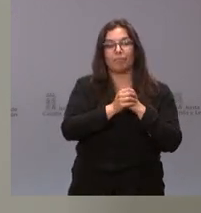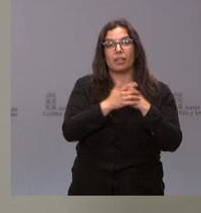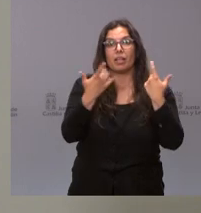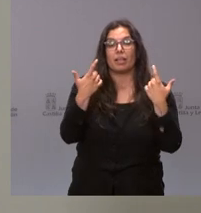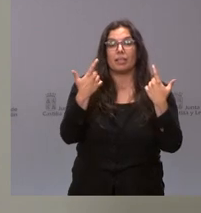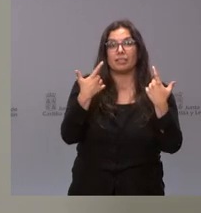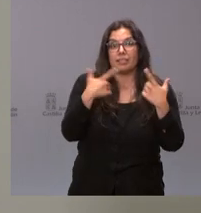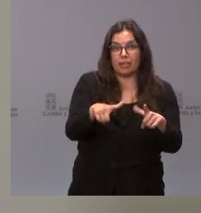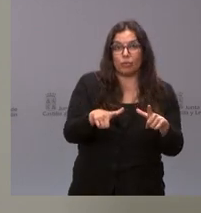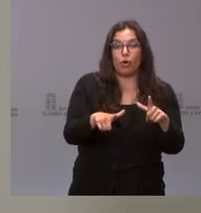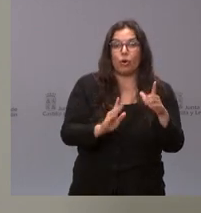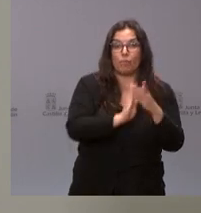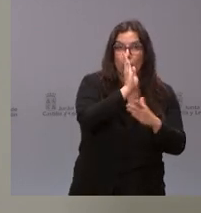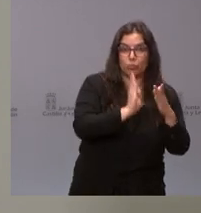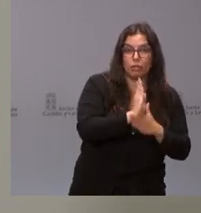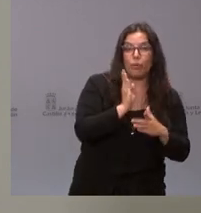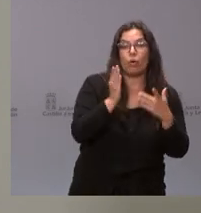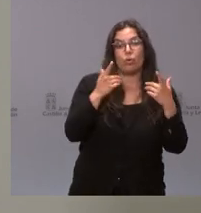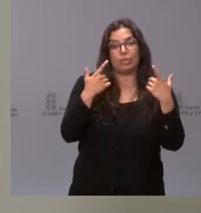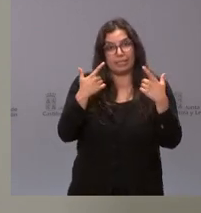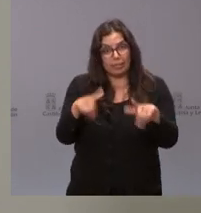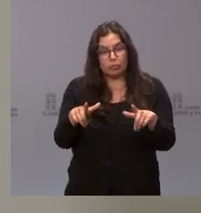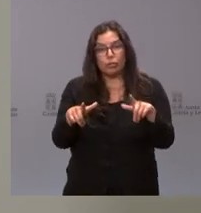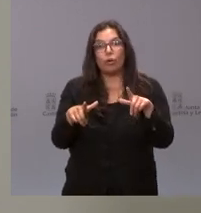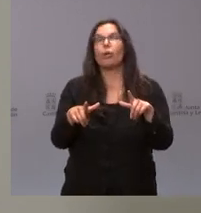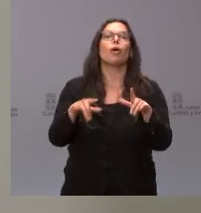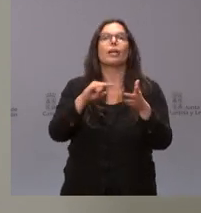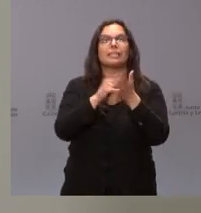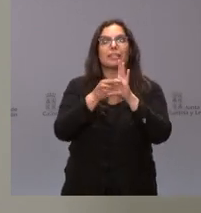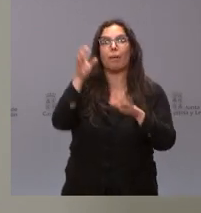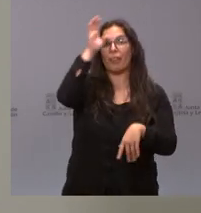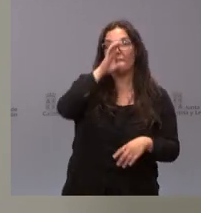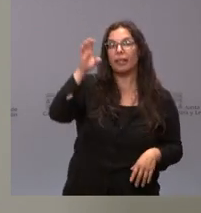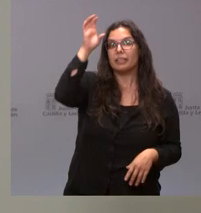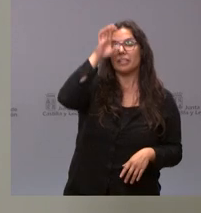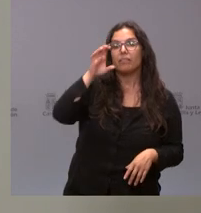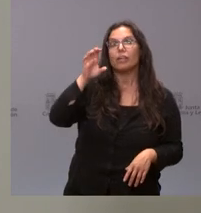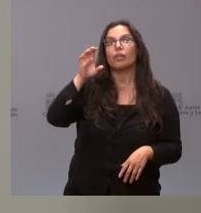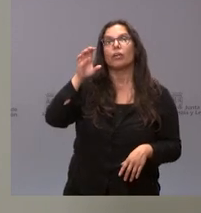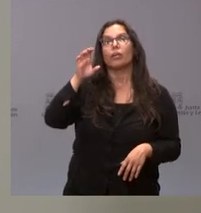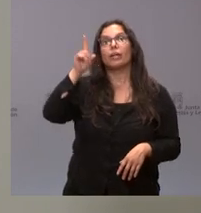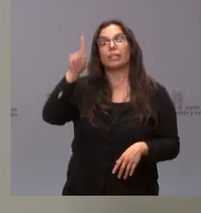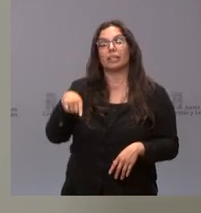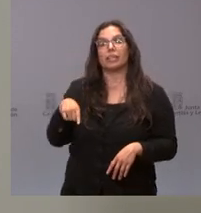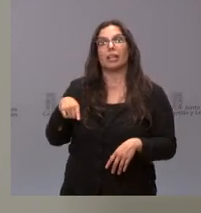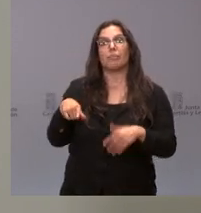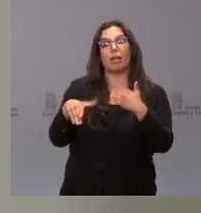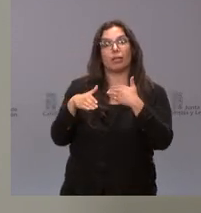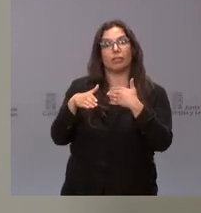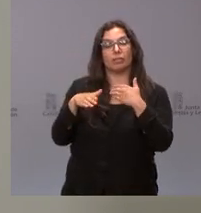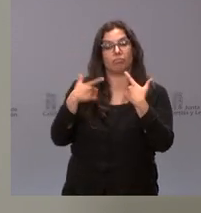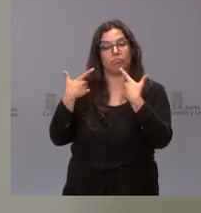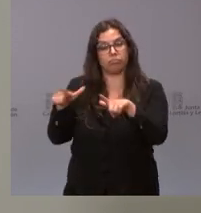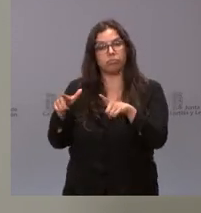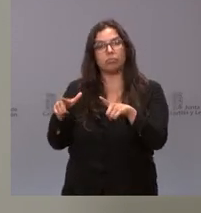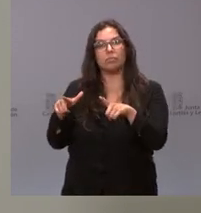productivo, desde el punto de vista del sistema científico y de los hub de innovación y de emprendimiento y desde el punto